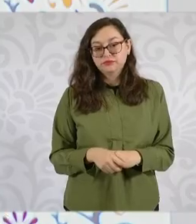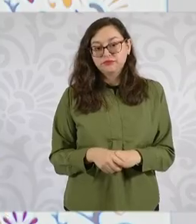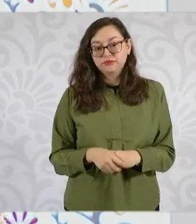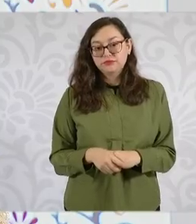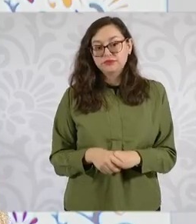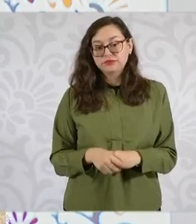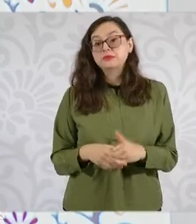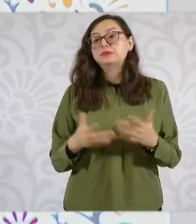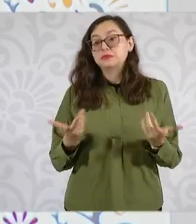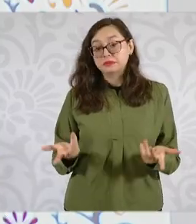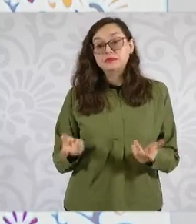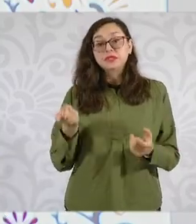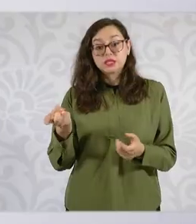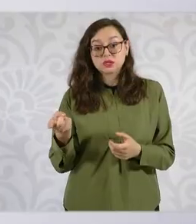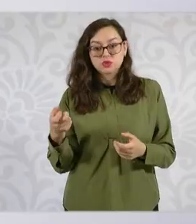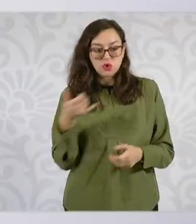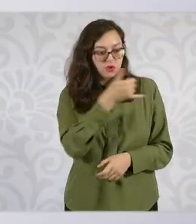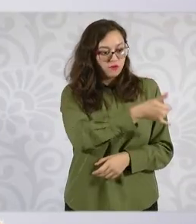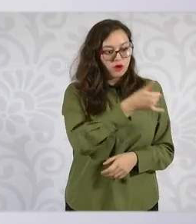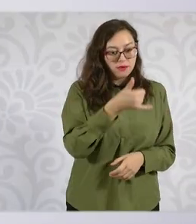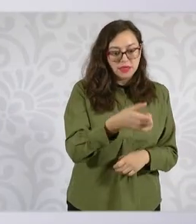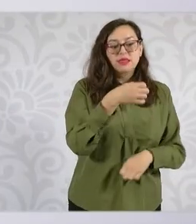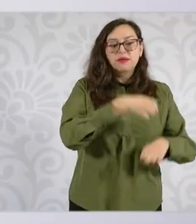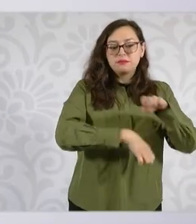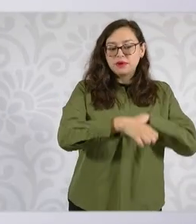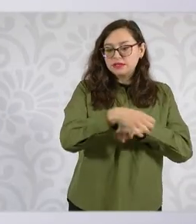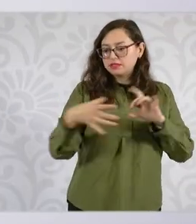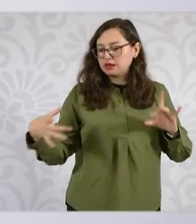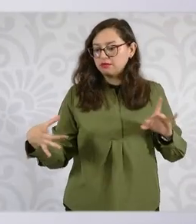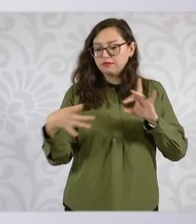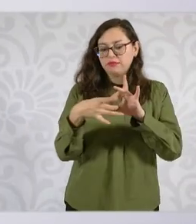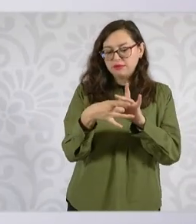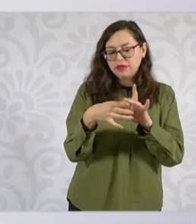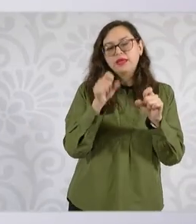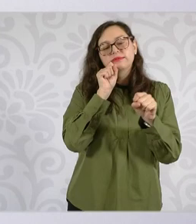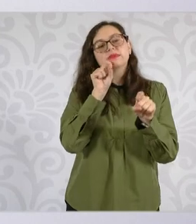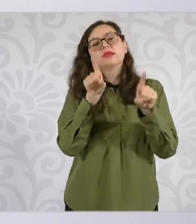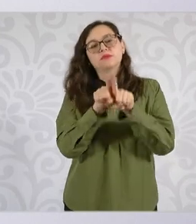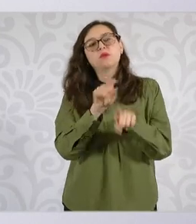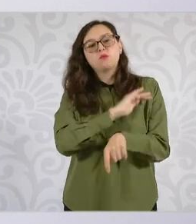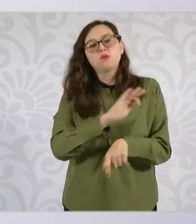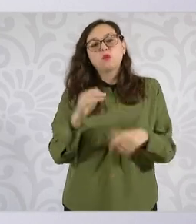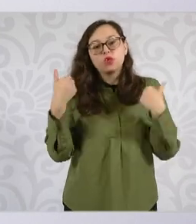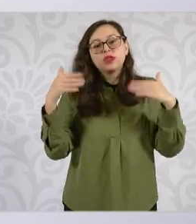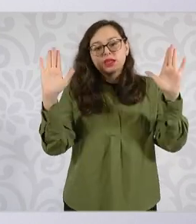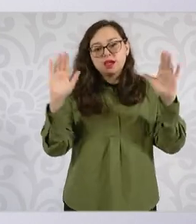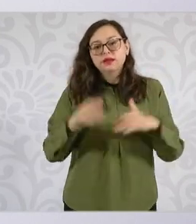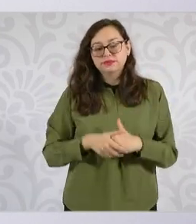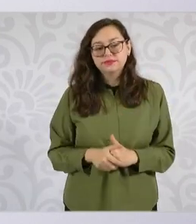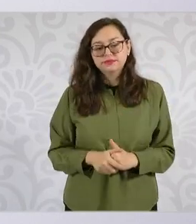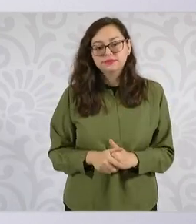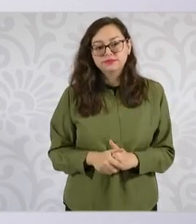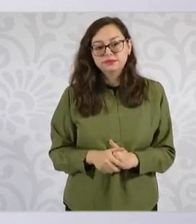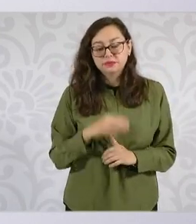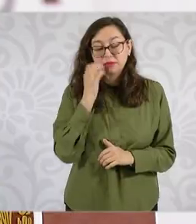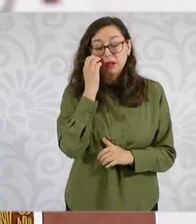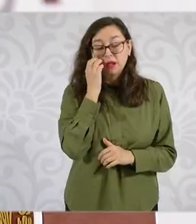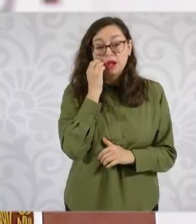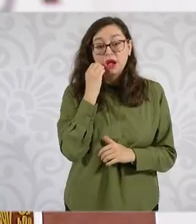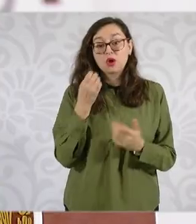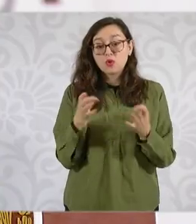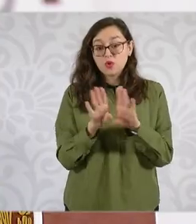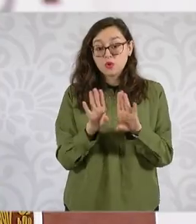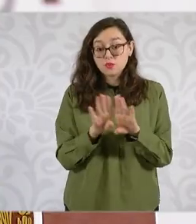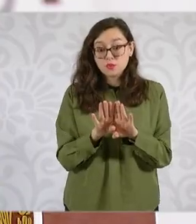firmar convenios con la empresa del Infonavit que les permita acceder a estas facilidades. ¿Cómo lo vamos a hacer?